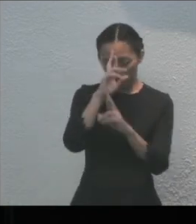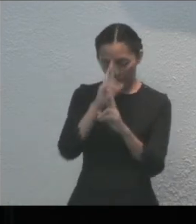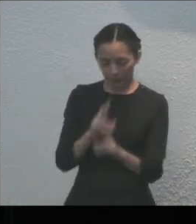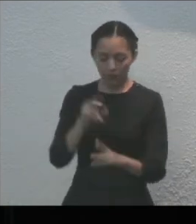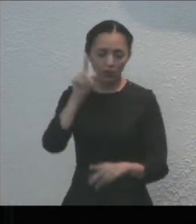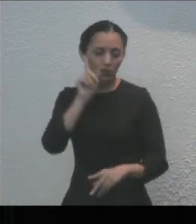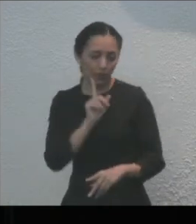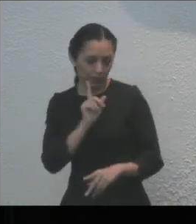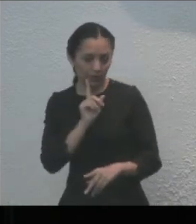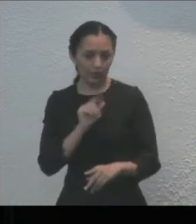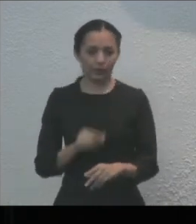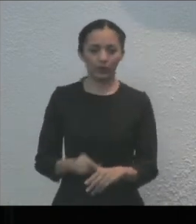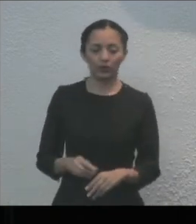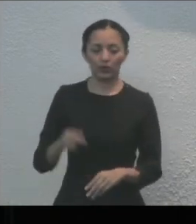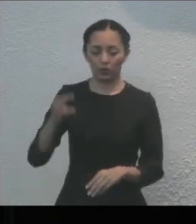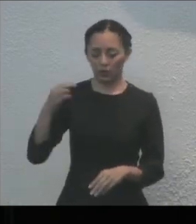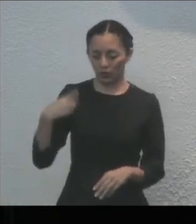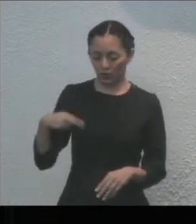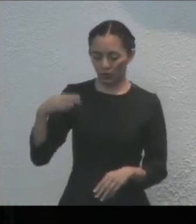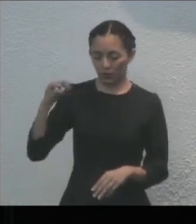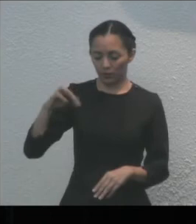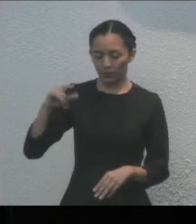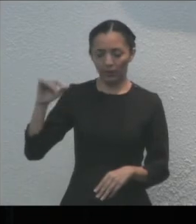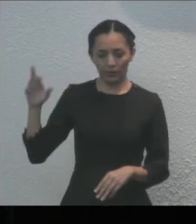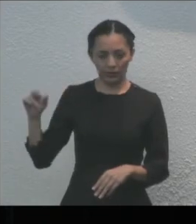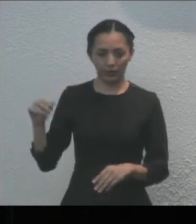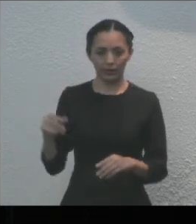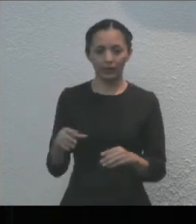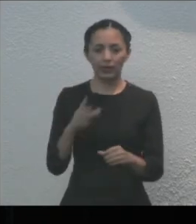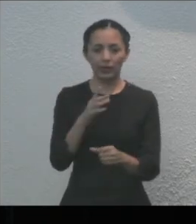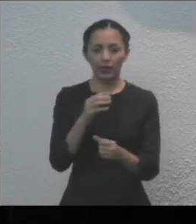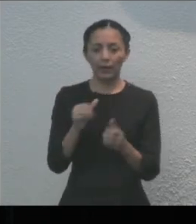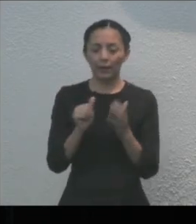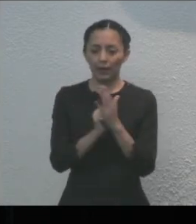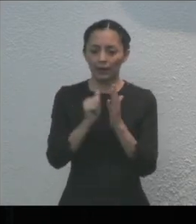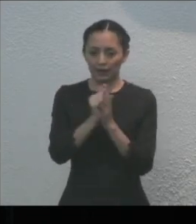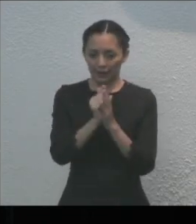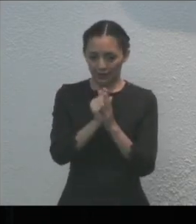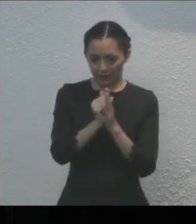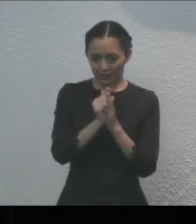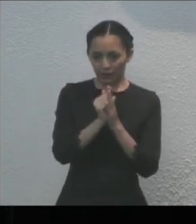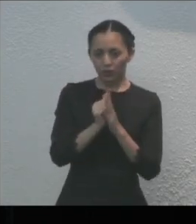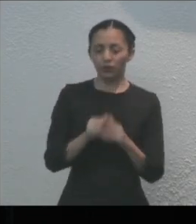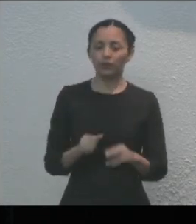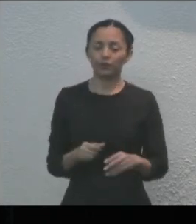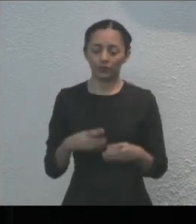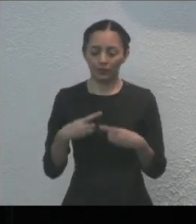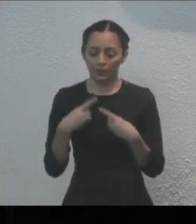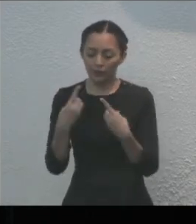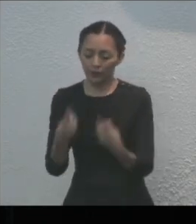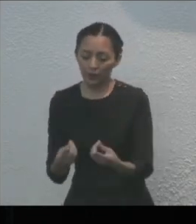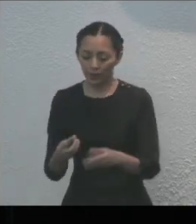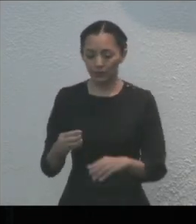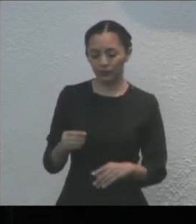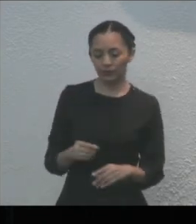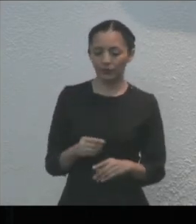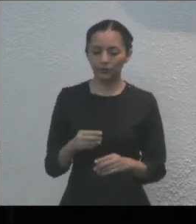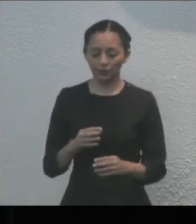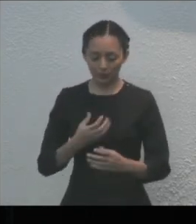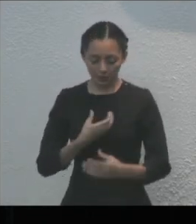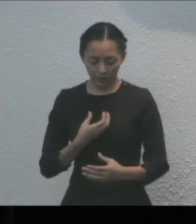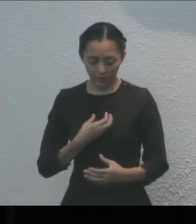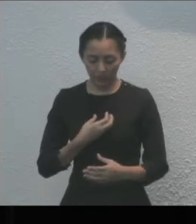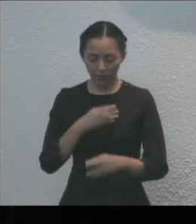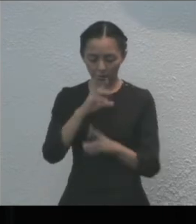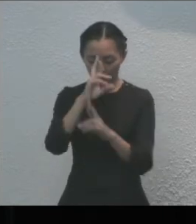Sangre Aguilar. Artículo primero. Se instituye la medalla al mérito Distinguida Quintanarroense María Cristina Sangre Aguilar para